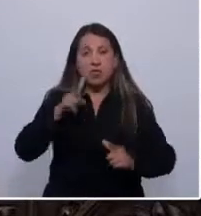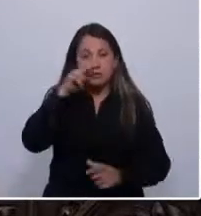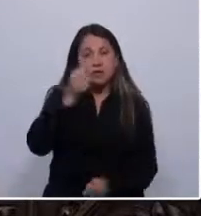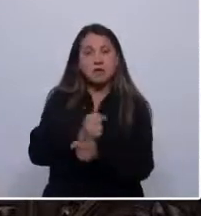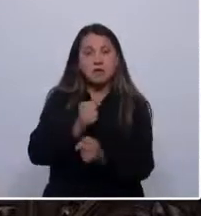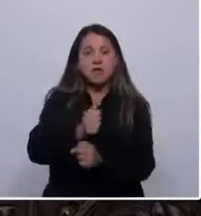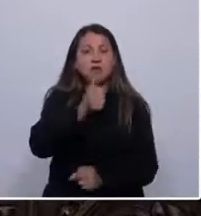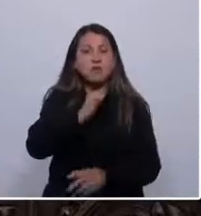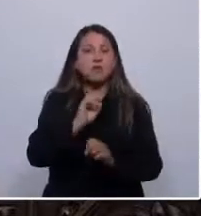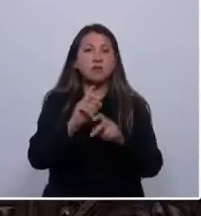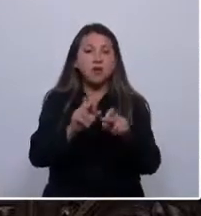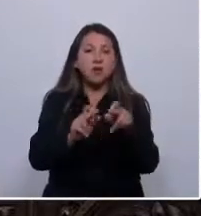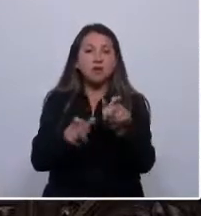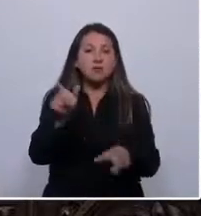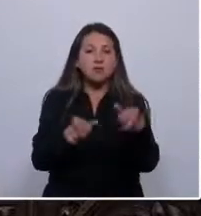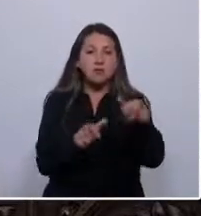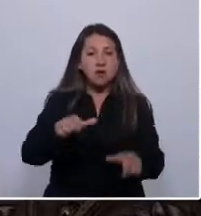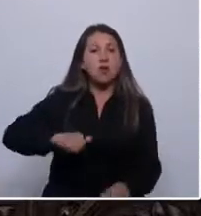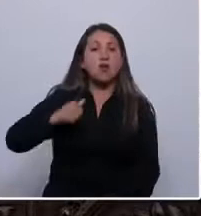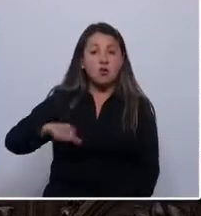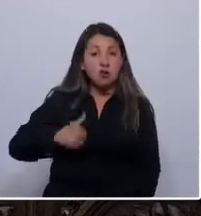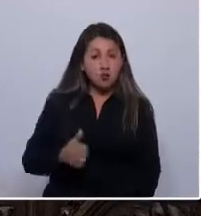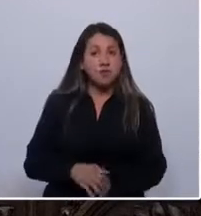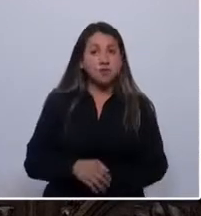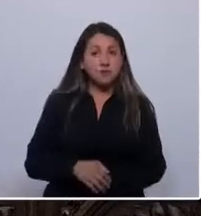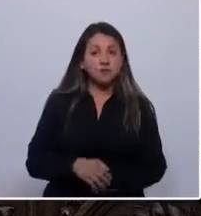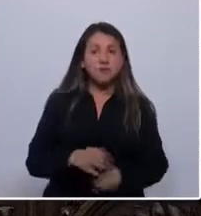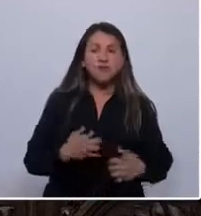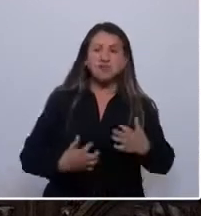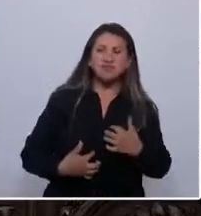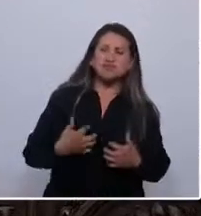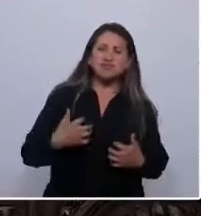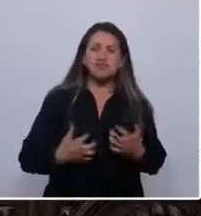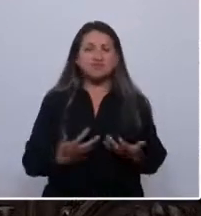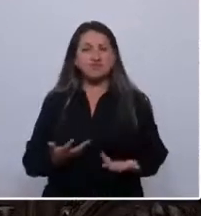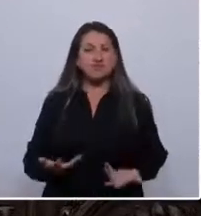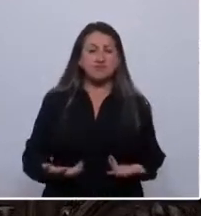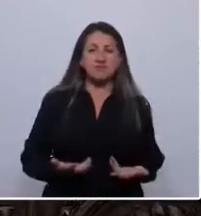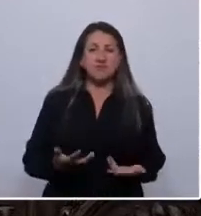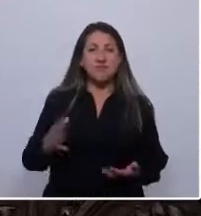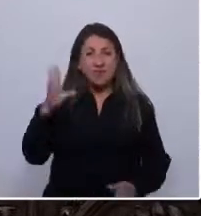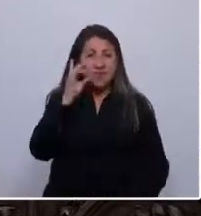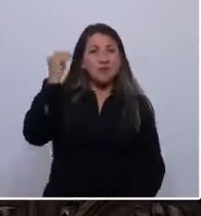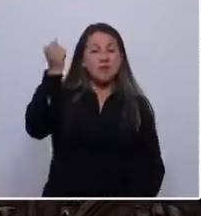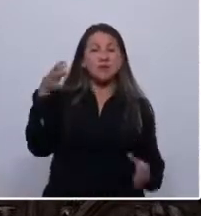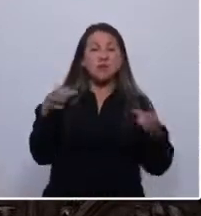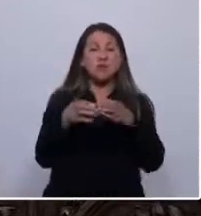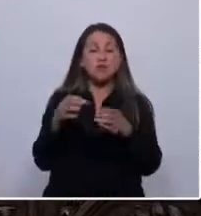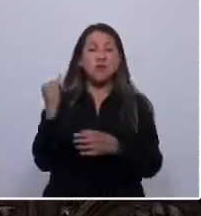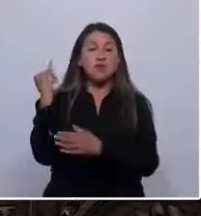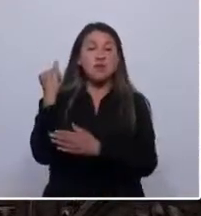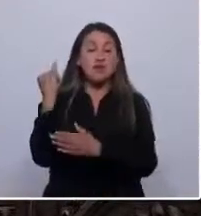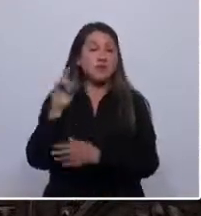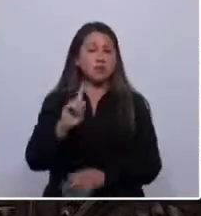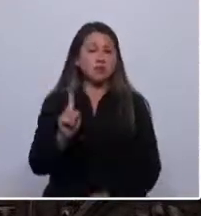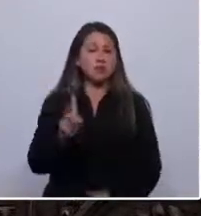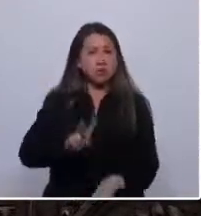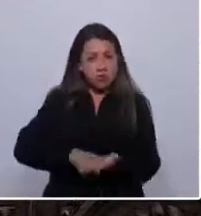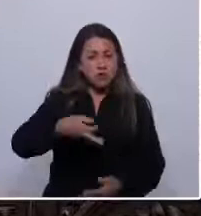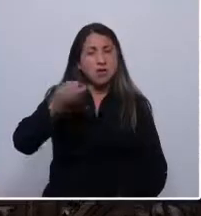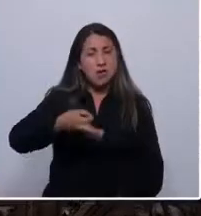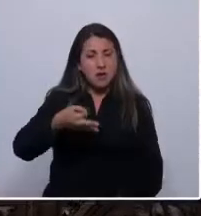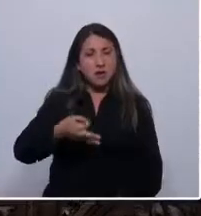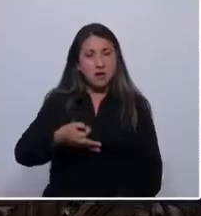para los jóvenes. El malestar no es un invento de la izquierda. Es real, tiene